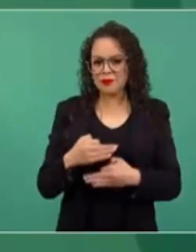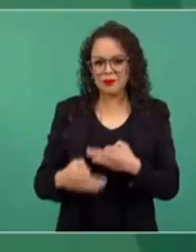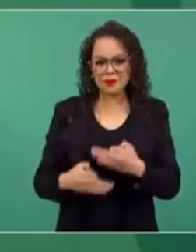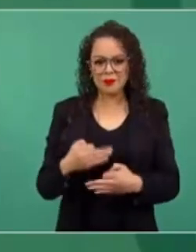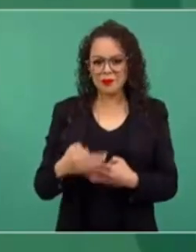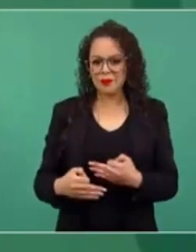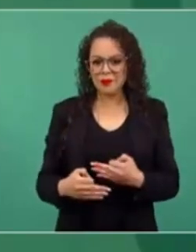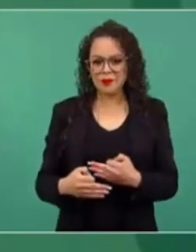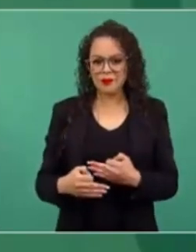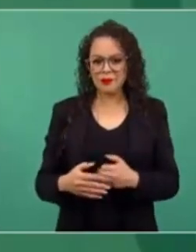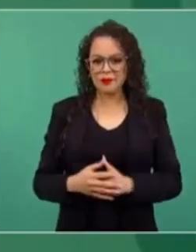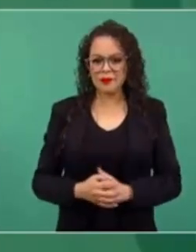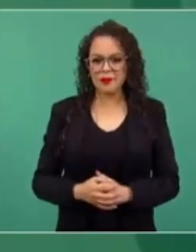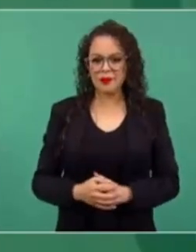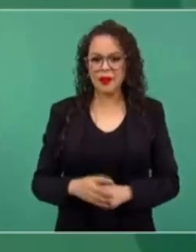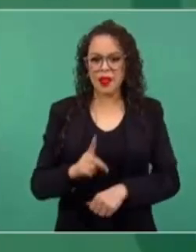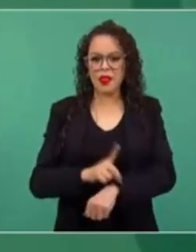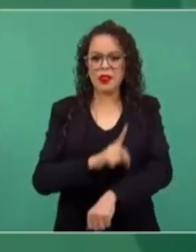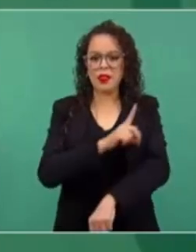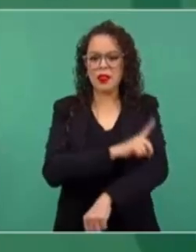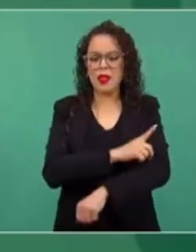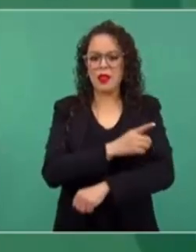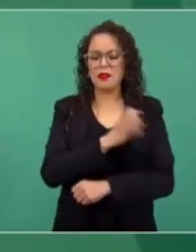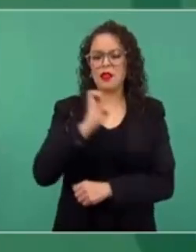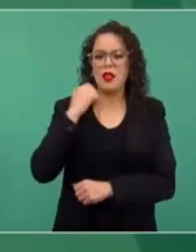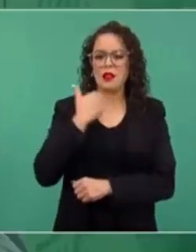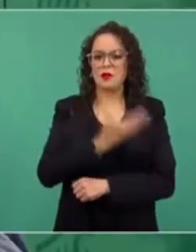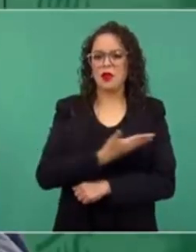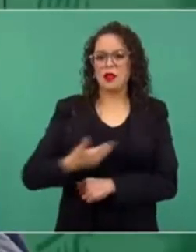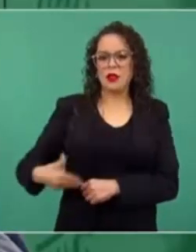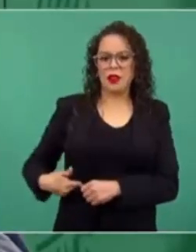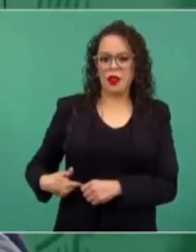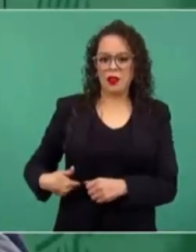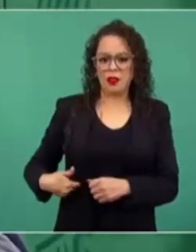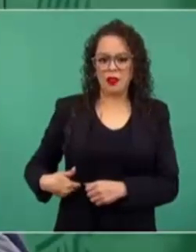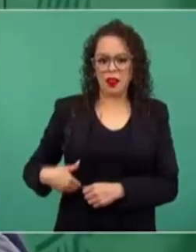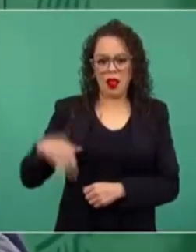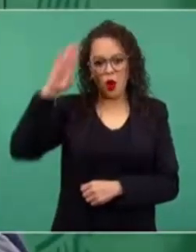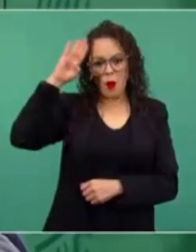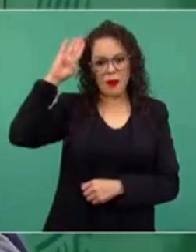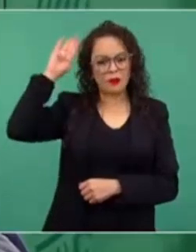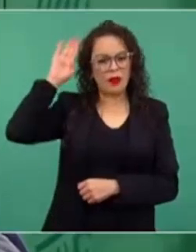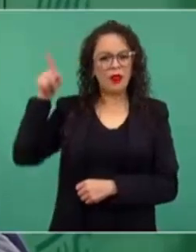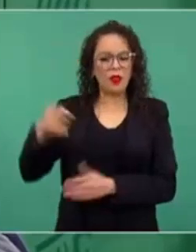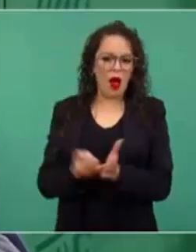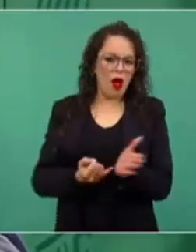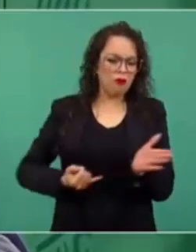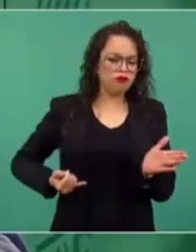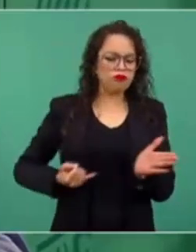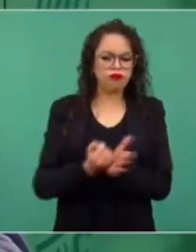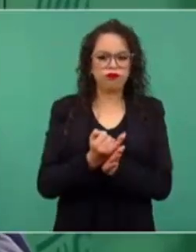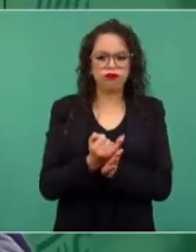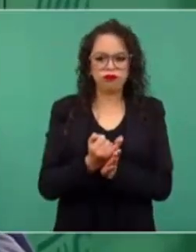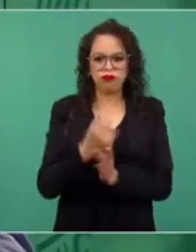Desde que el presidente López Mateos tomó la decisión en